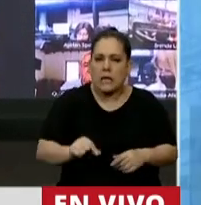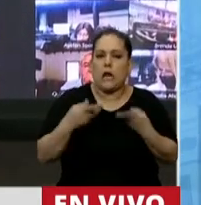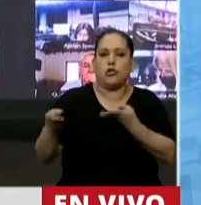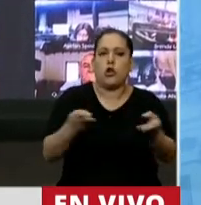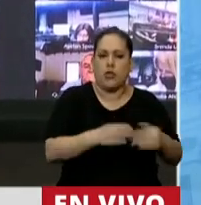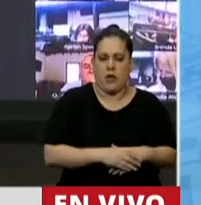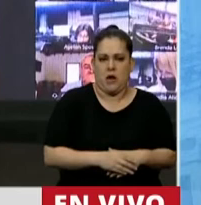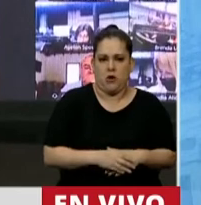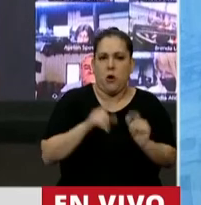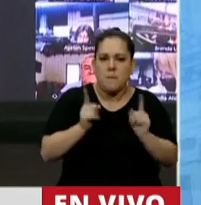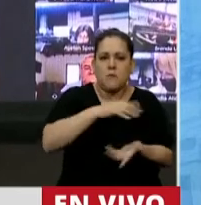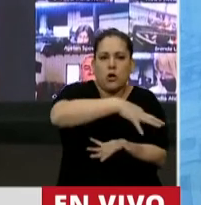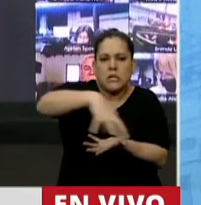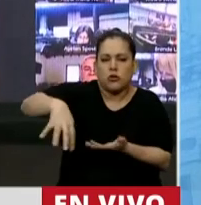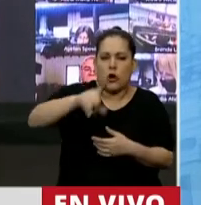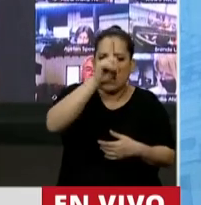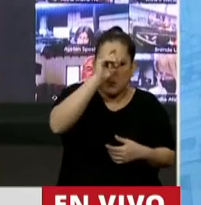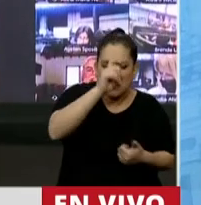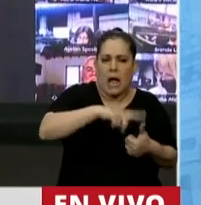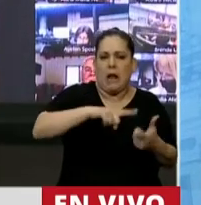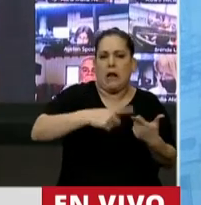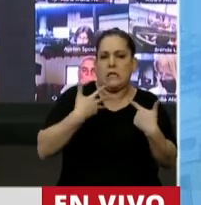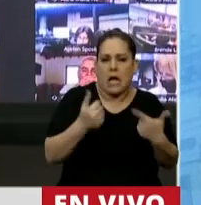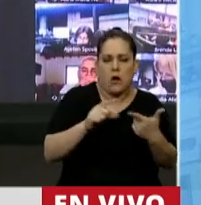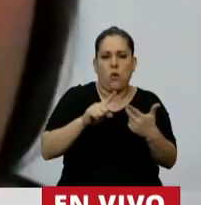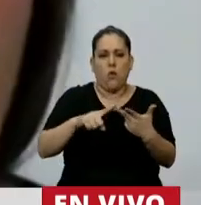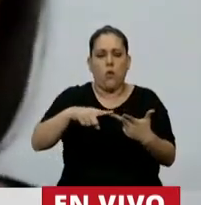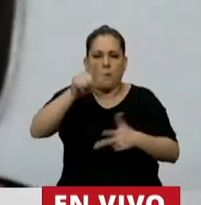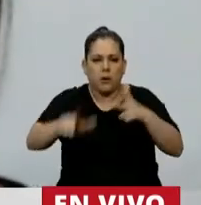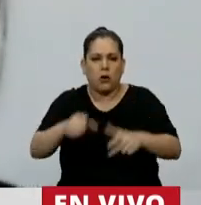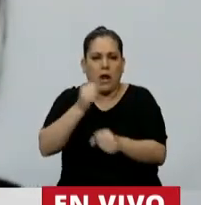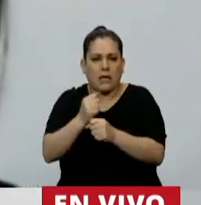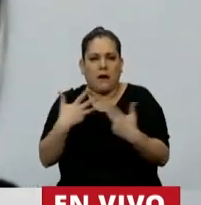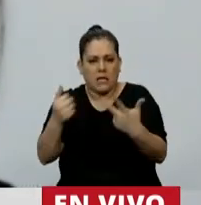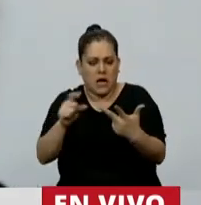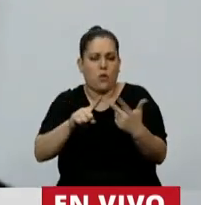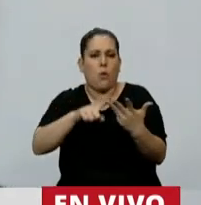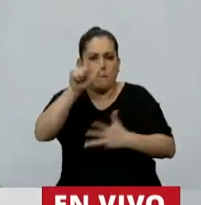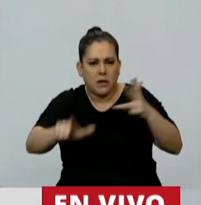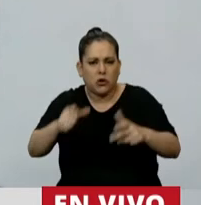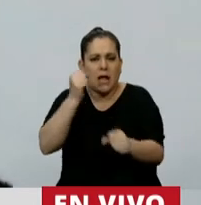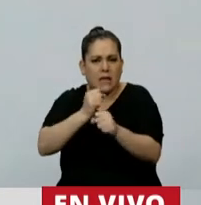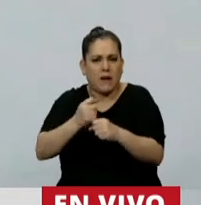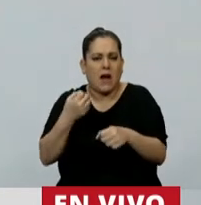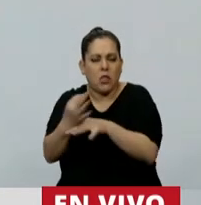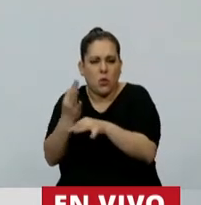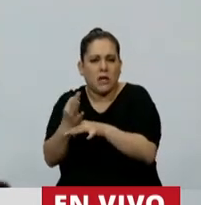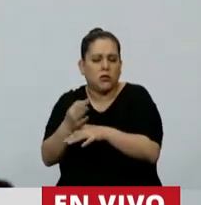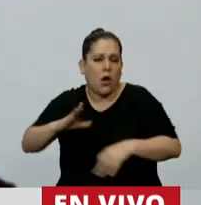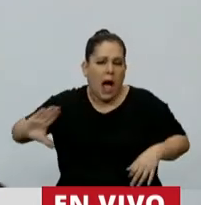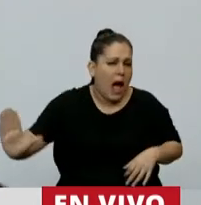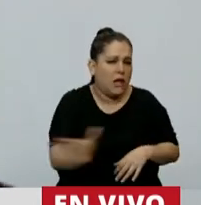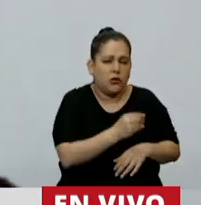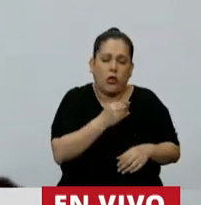todos los efectores de salud, todos los trabajadores y las trabajadoras de la salud y de la educación, le estamos pidiendo a aquellos que menos mal la pasaron